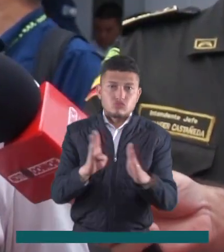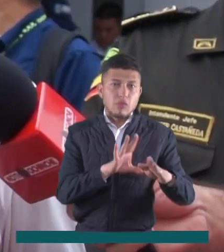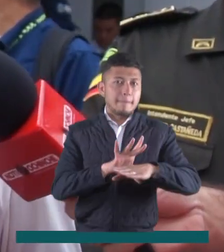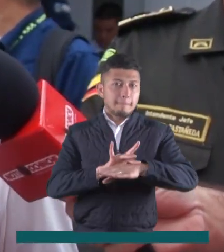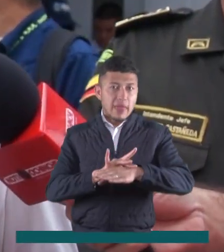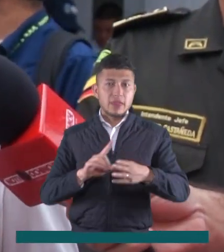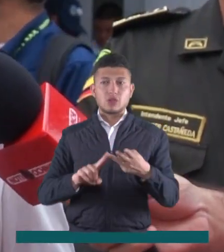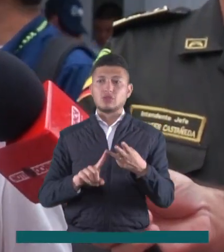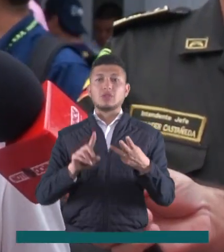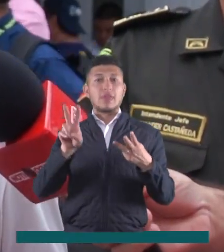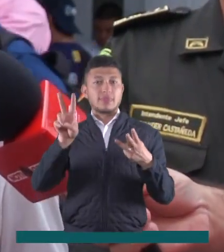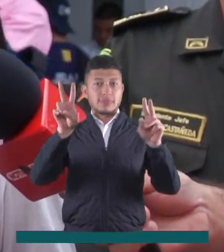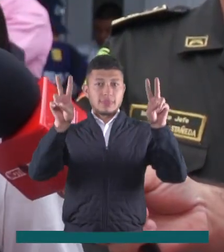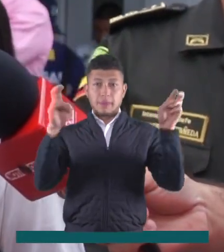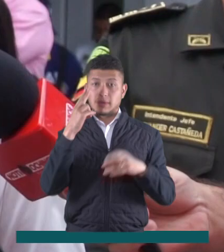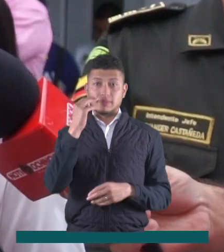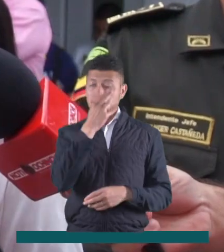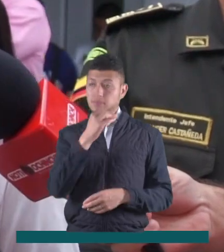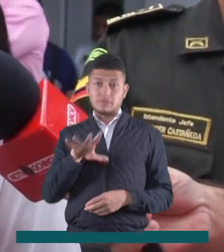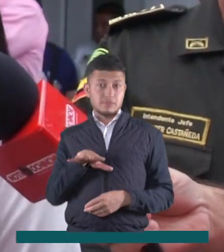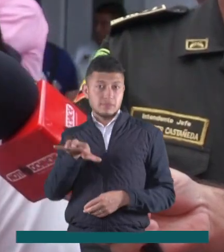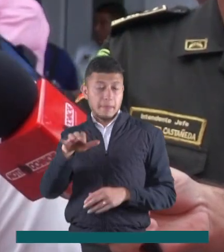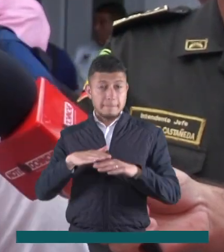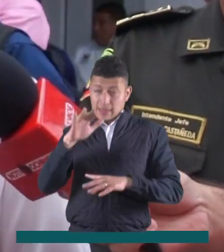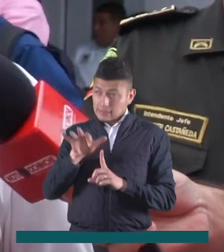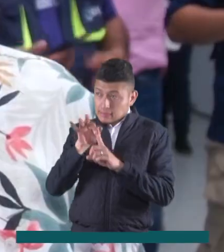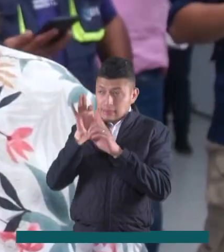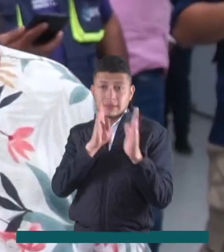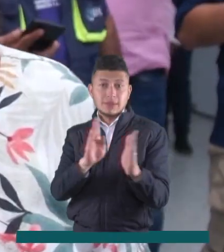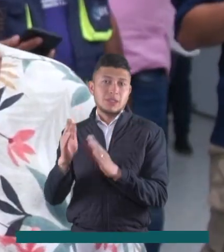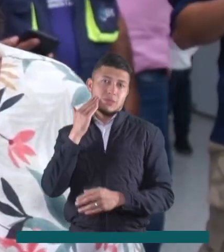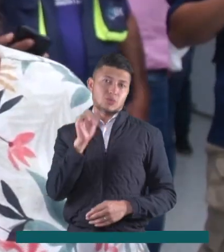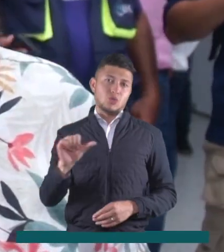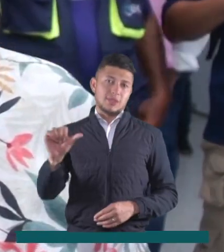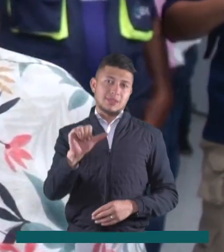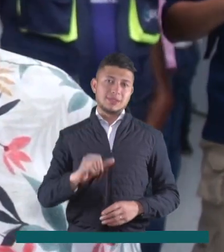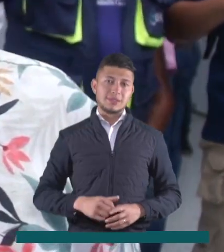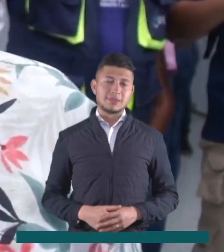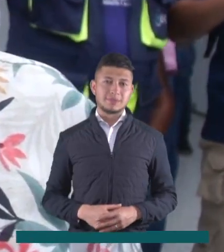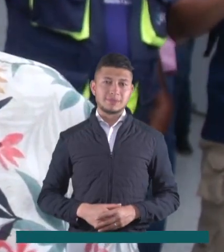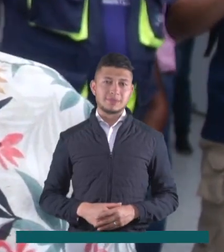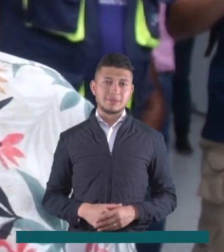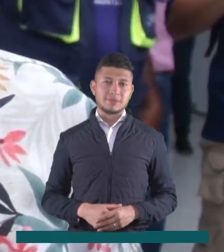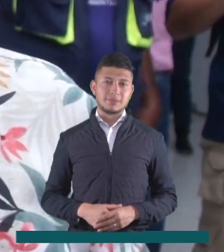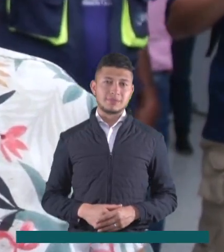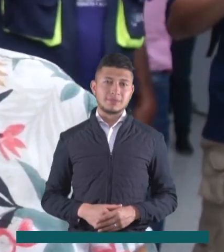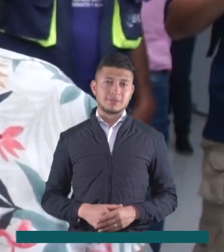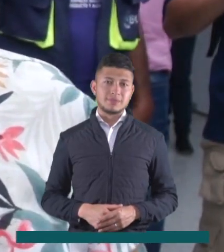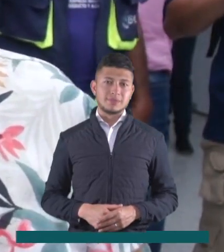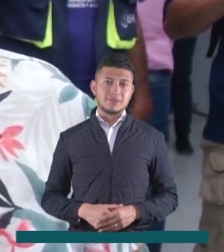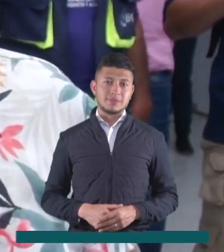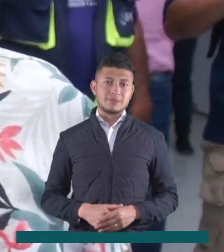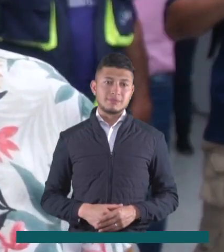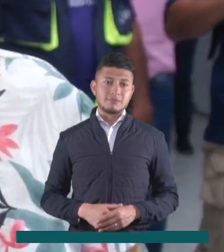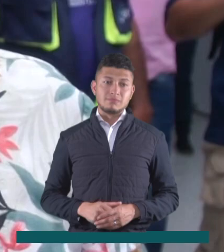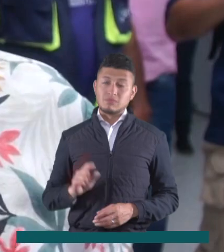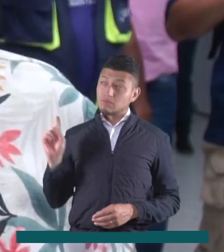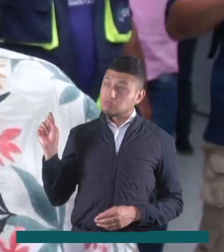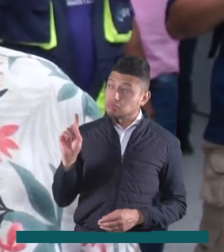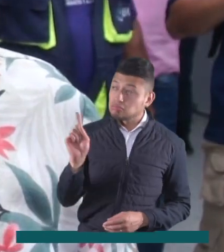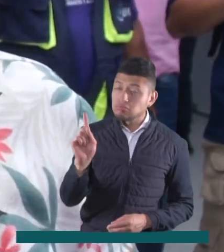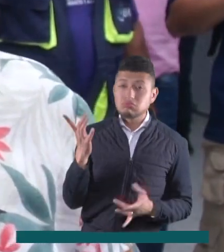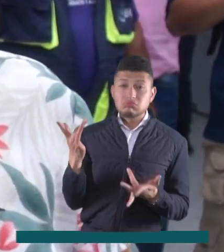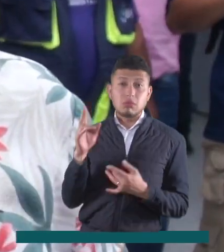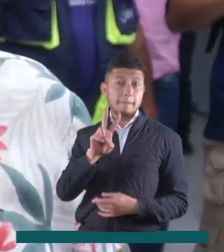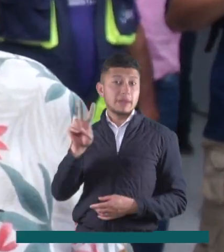Vamos a también trabajar el tema de cáncer de mama, especializado en la mujer. De esperar 27 años, esta oportunidad de